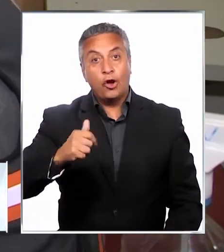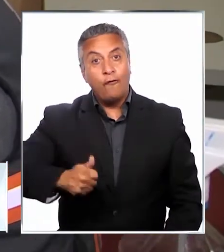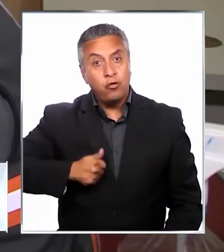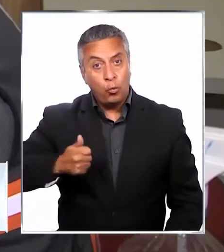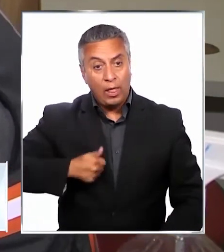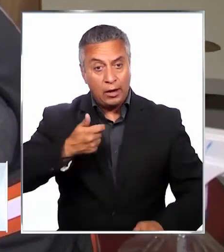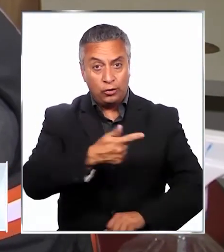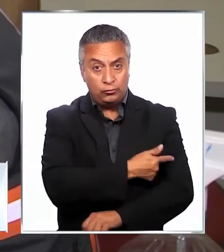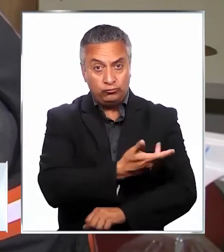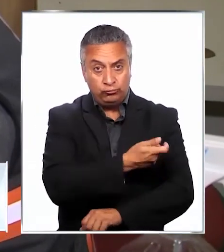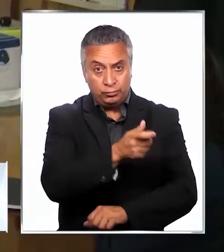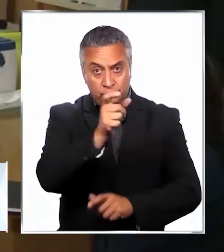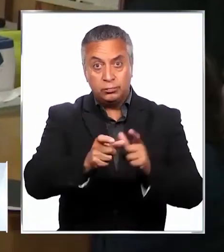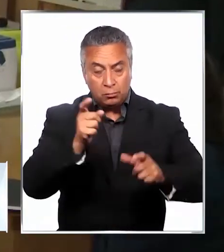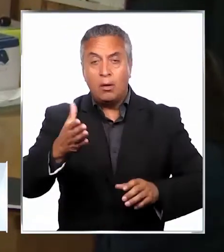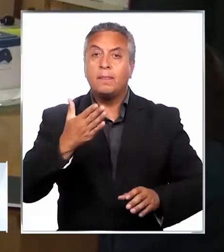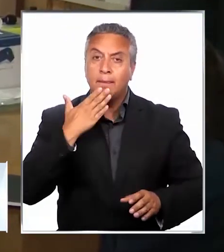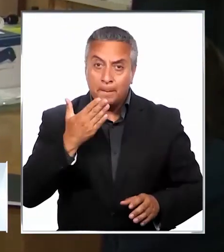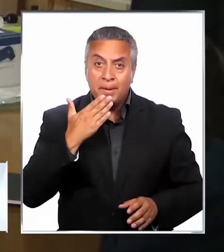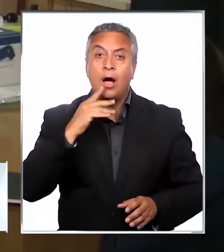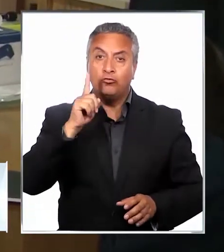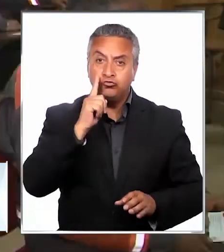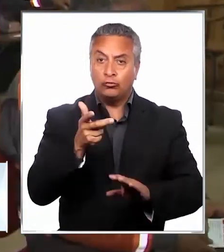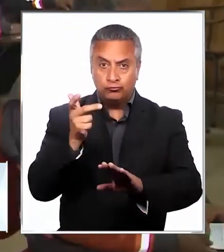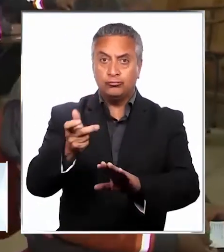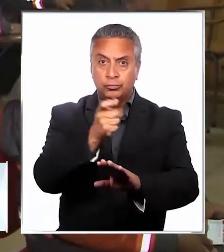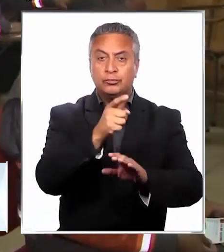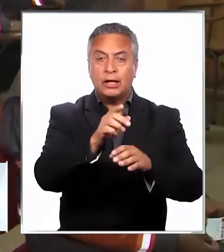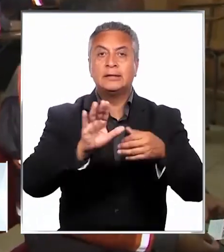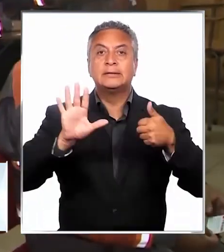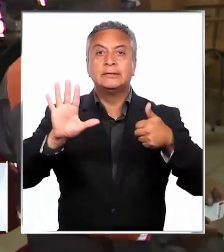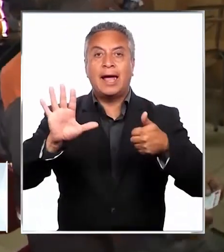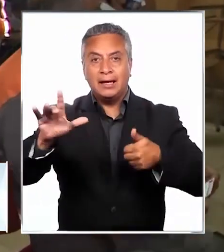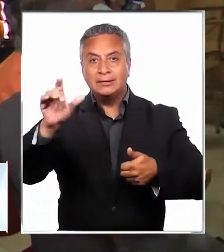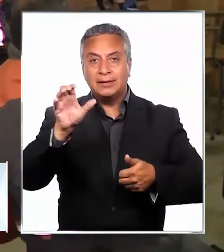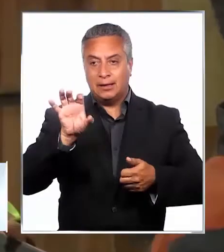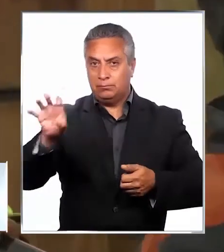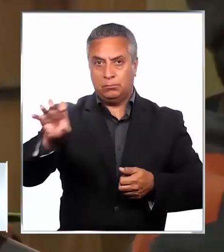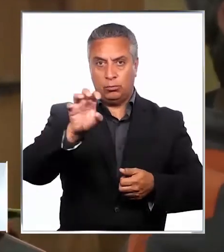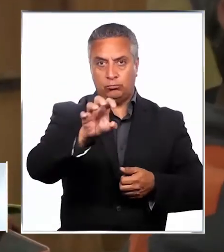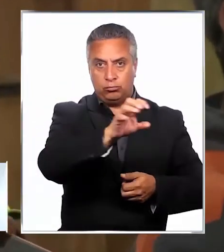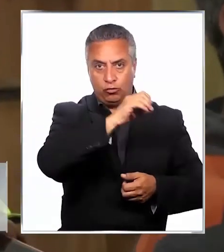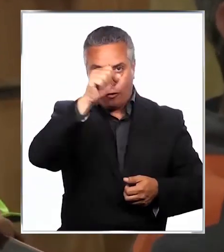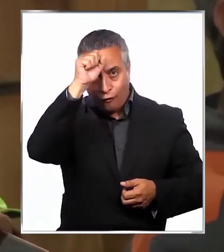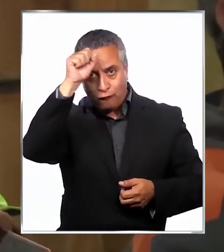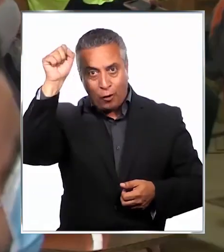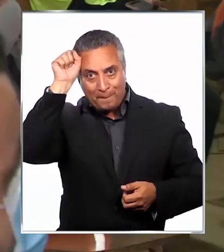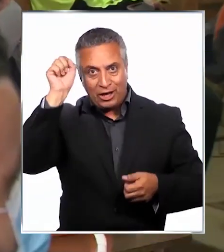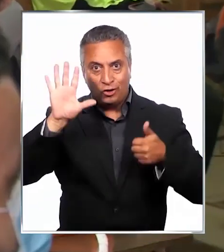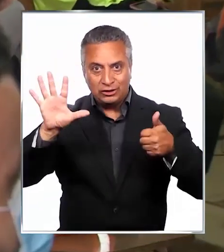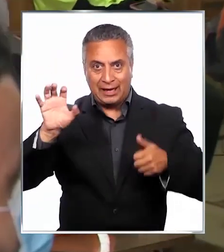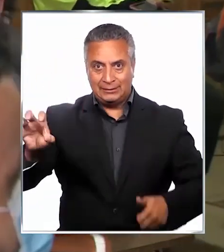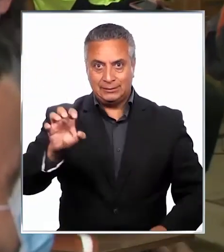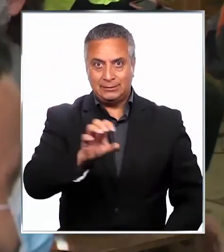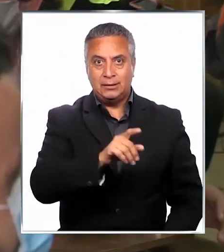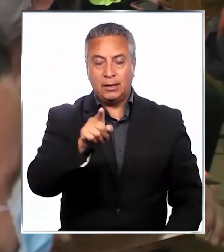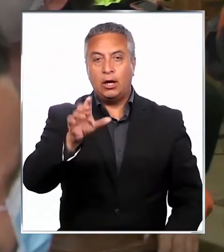vacunación a voluntarios, también se continúa inoculando integrantes de las seis compañías del Cuerpo de Bomberos de Constitución,